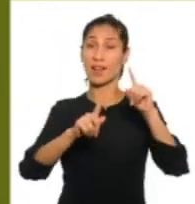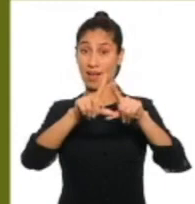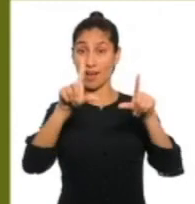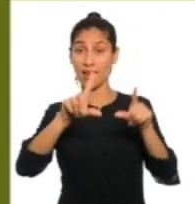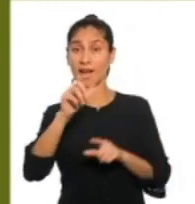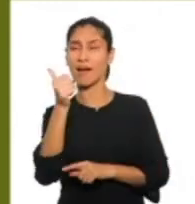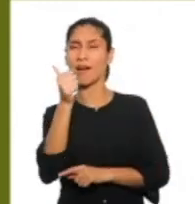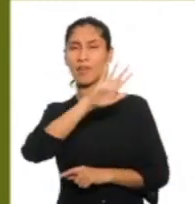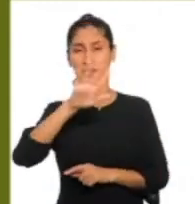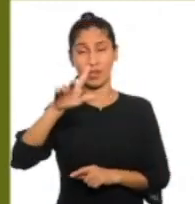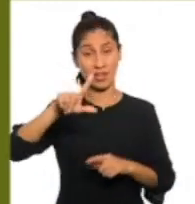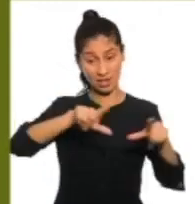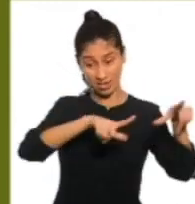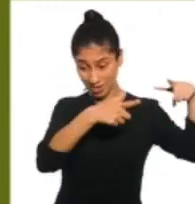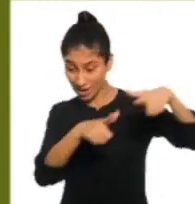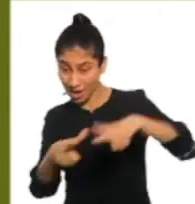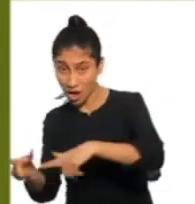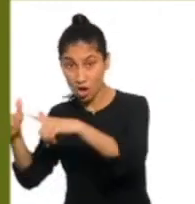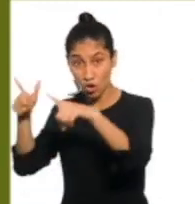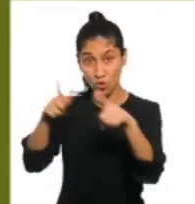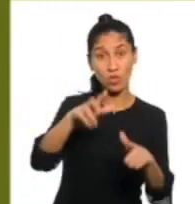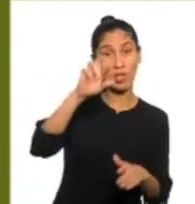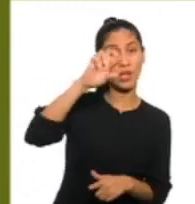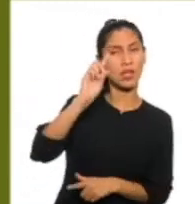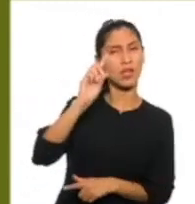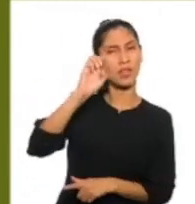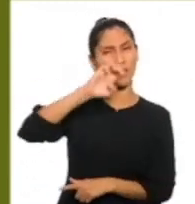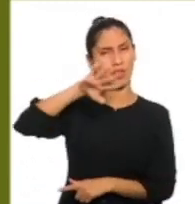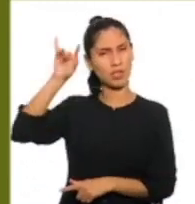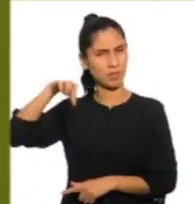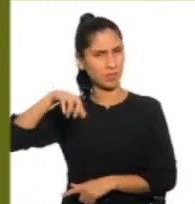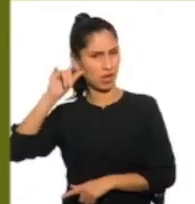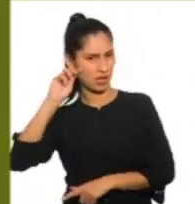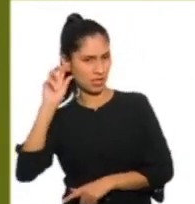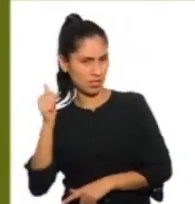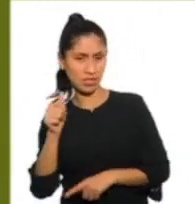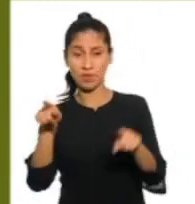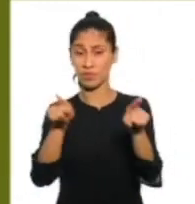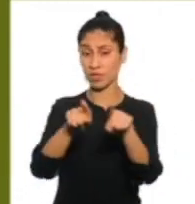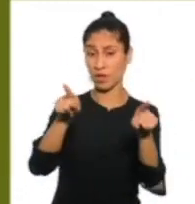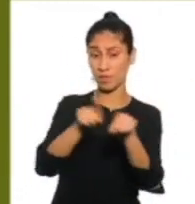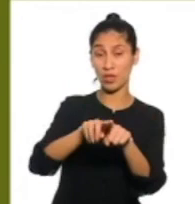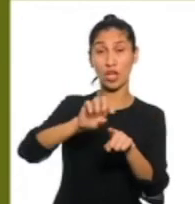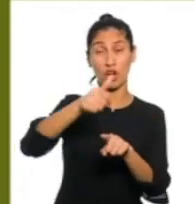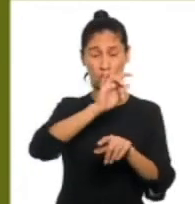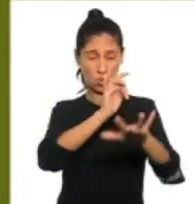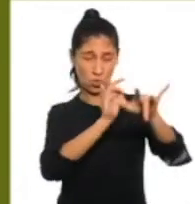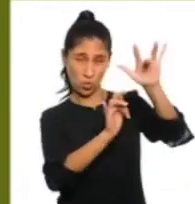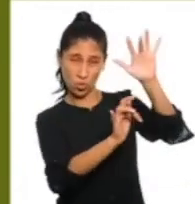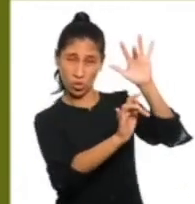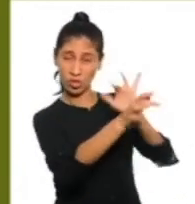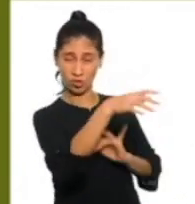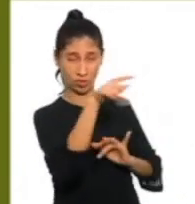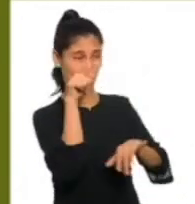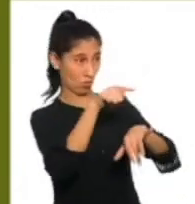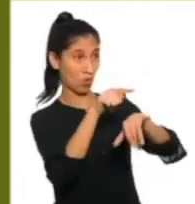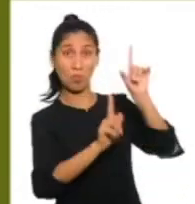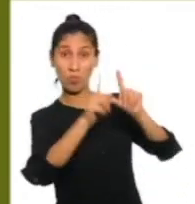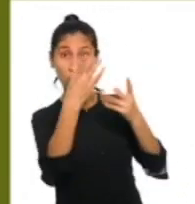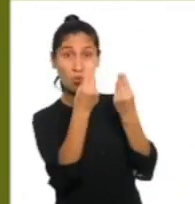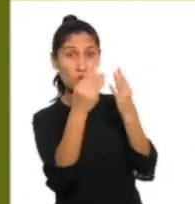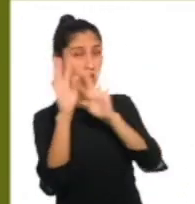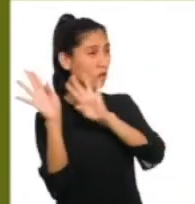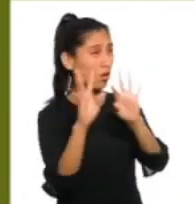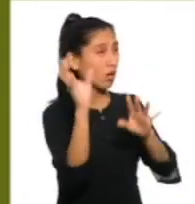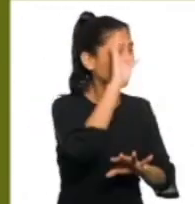Y el tesoro de Catalina Huanca. Que todos han querido buscar los tesoros y jamás los han encontrado.